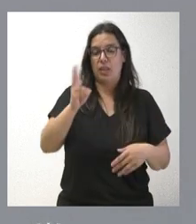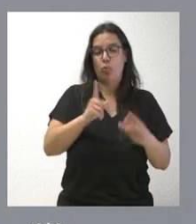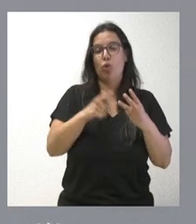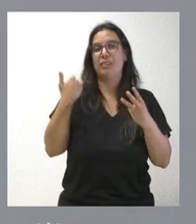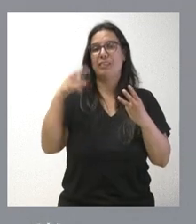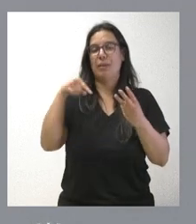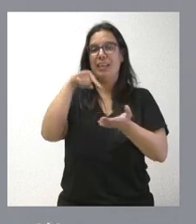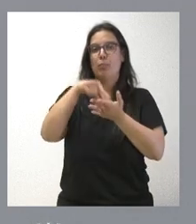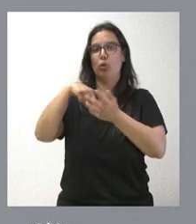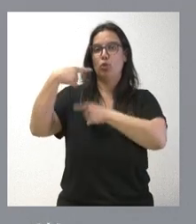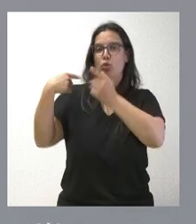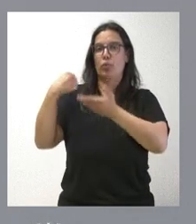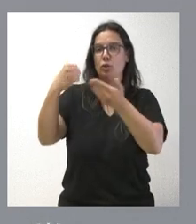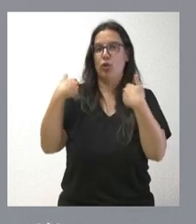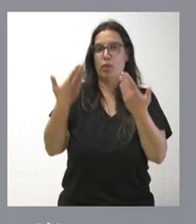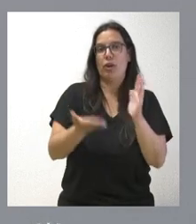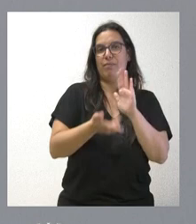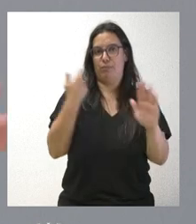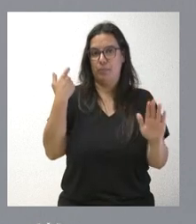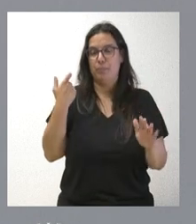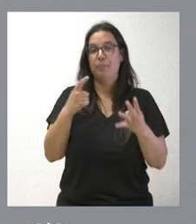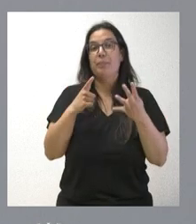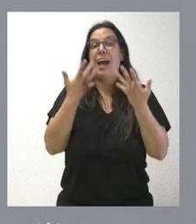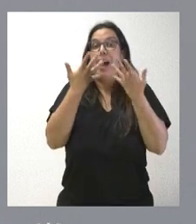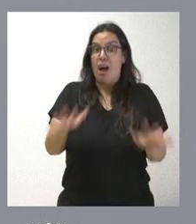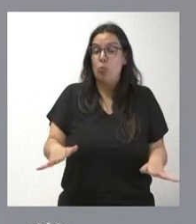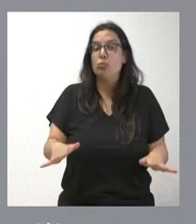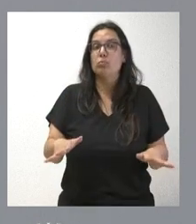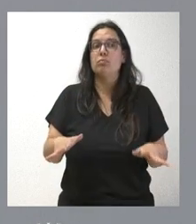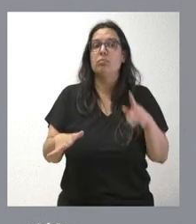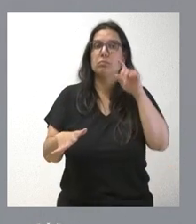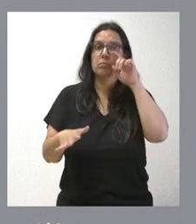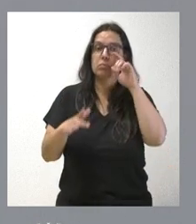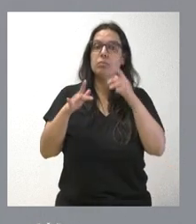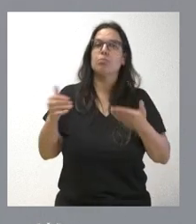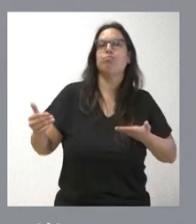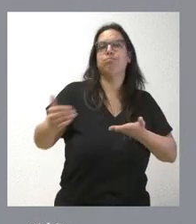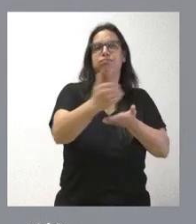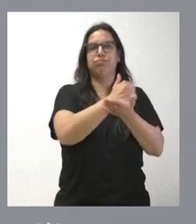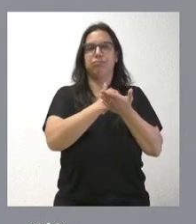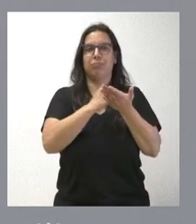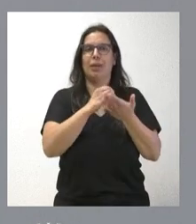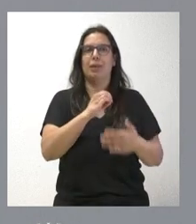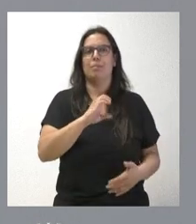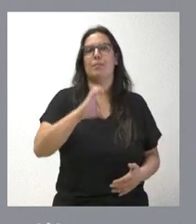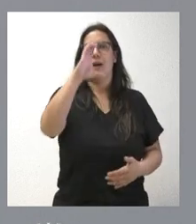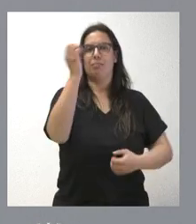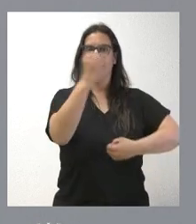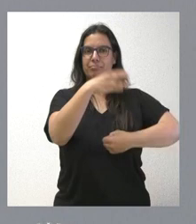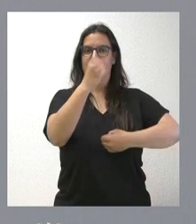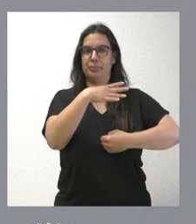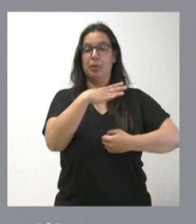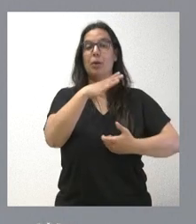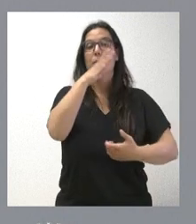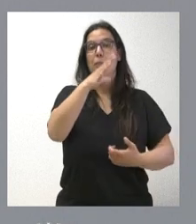el impuesto de sucesiones y donaciones en Castilla y León y que, a pesar de eso, pues hemos incrementado en términos homogéneos la recaudación, básicamente por